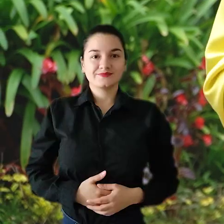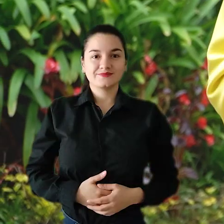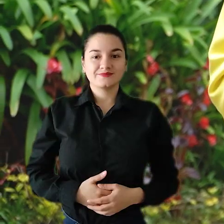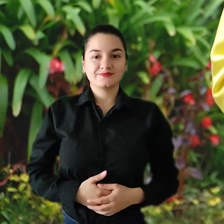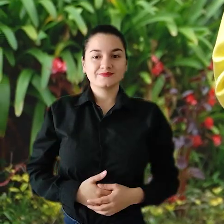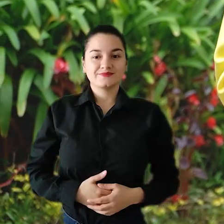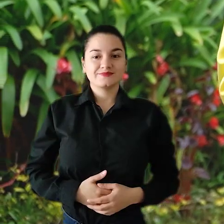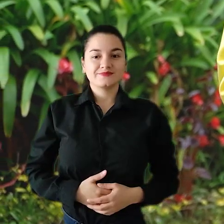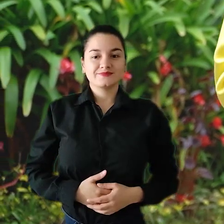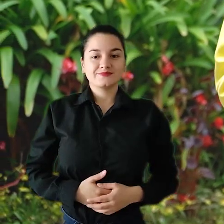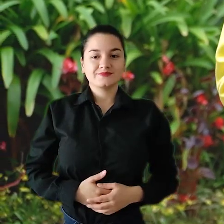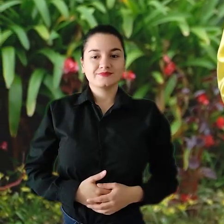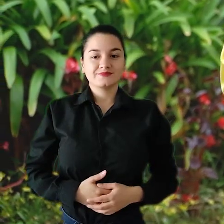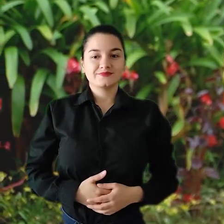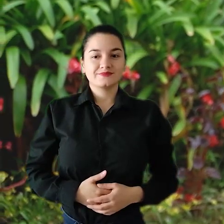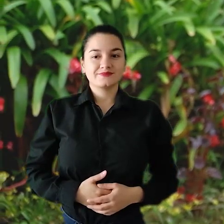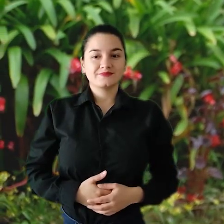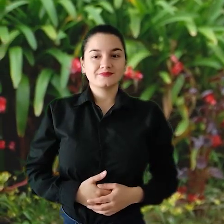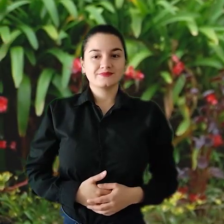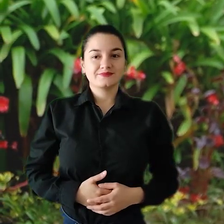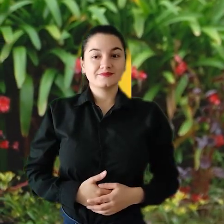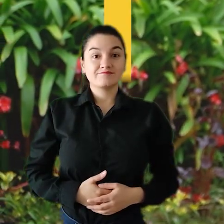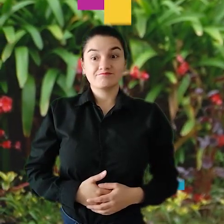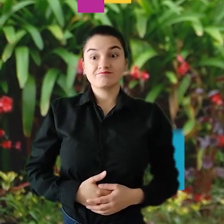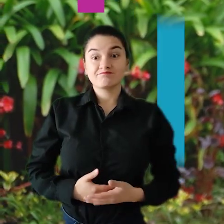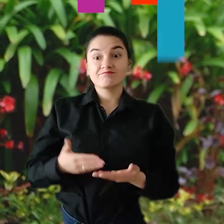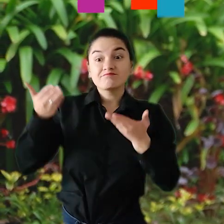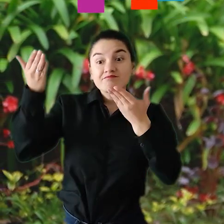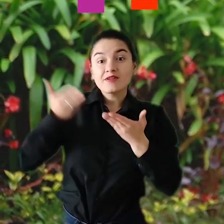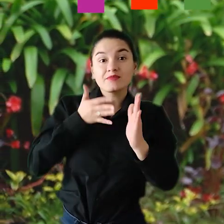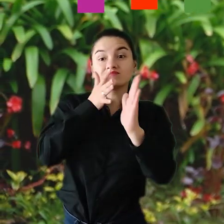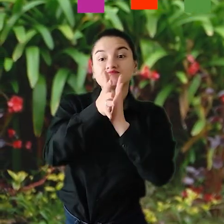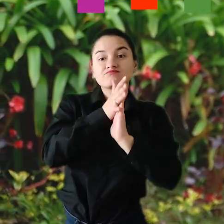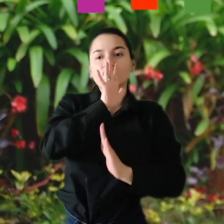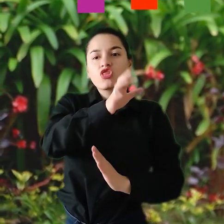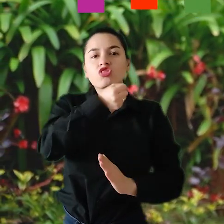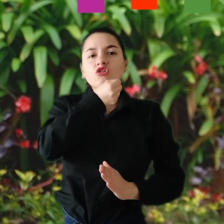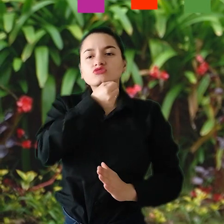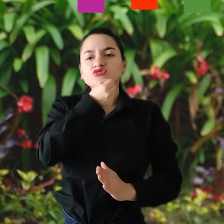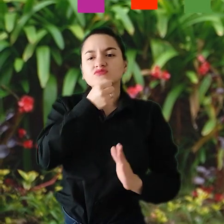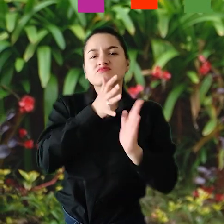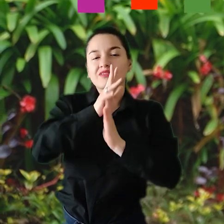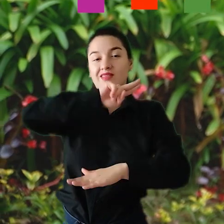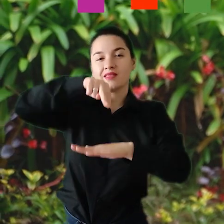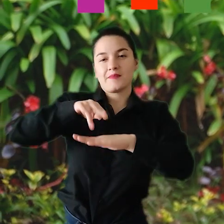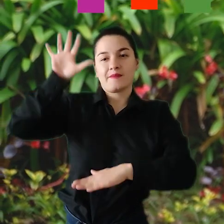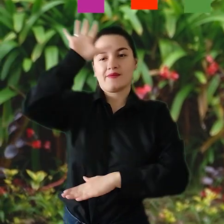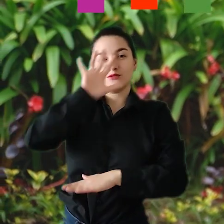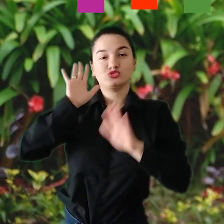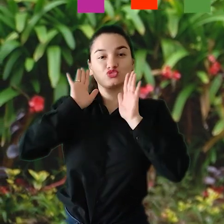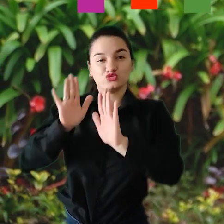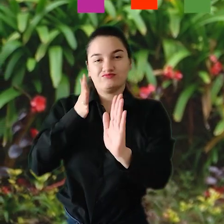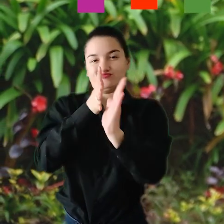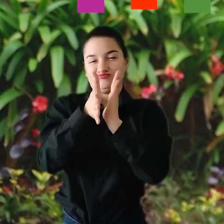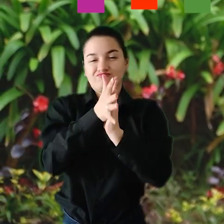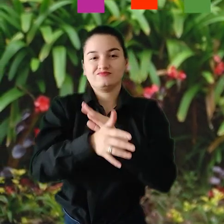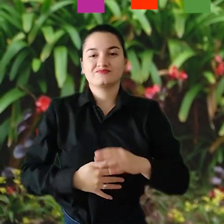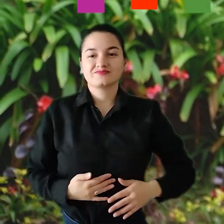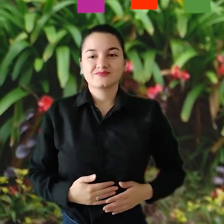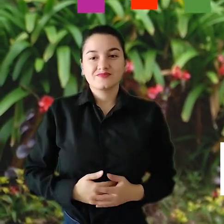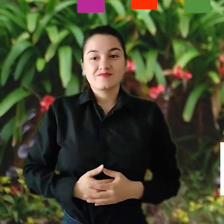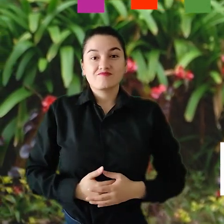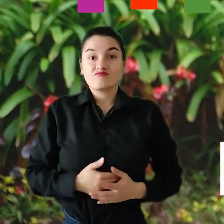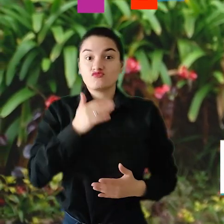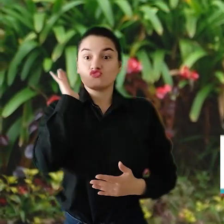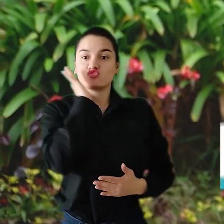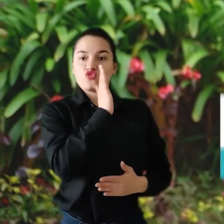Bienvenidos a nuestra nota del día. través de la estrategia Si es Especial es de Minariño, se realizó el evento